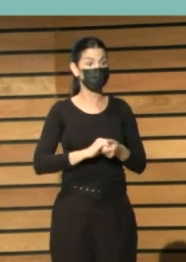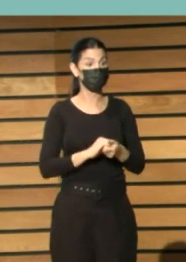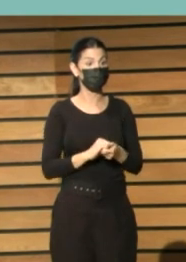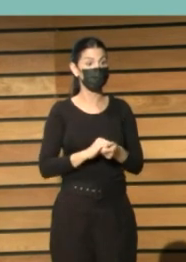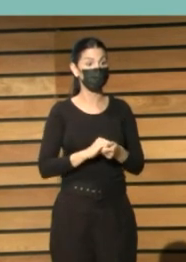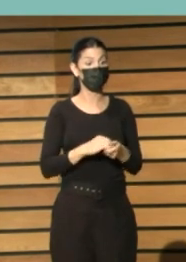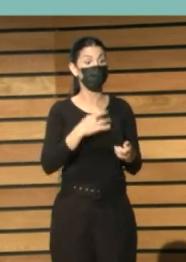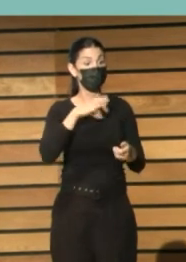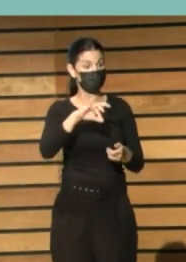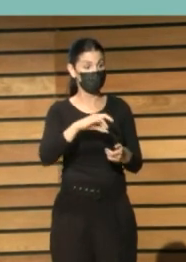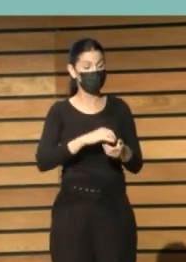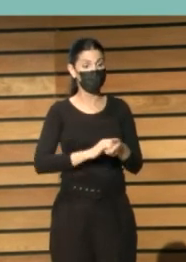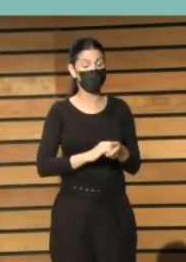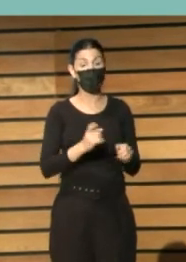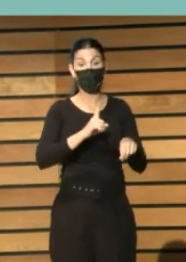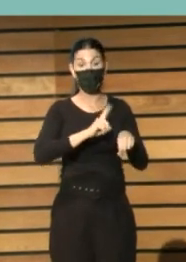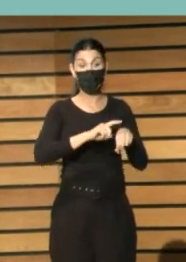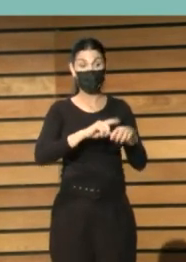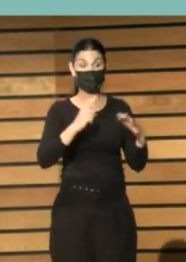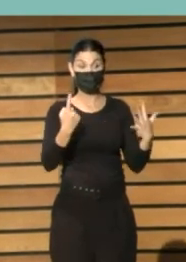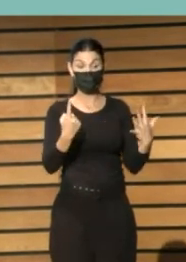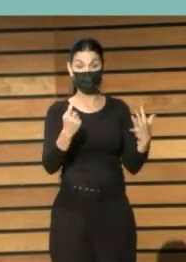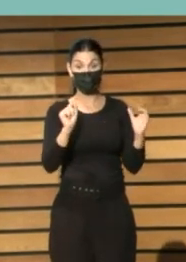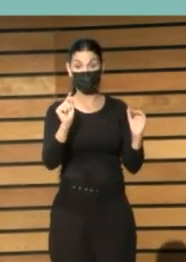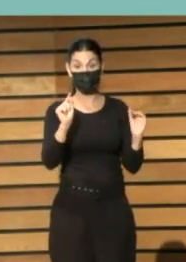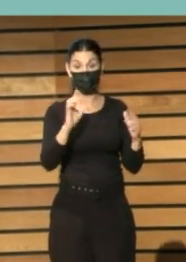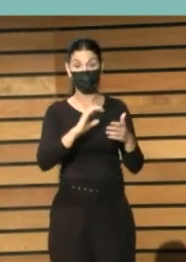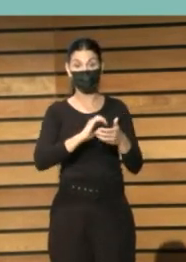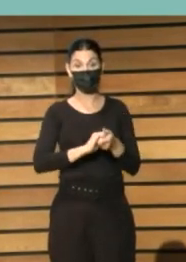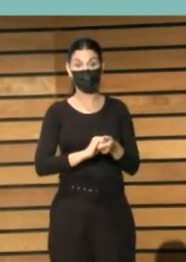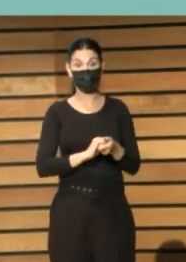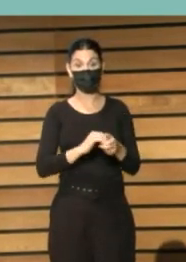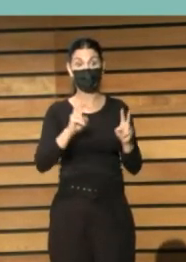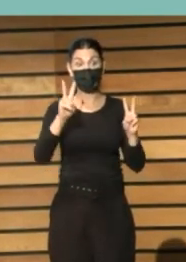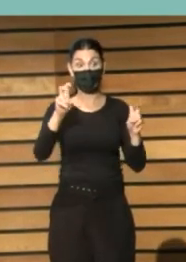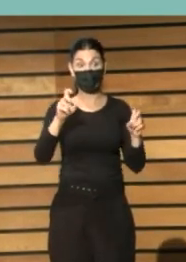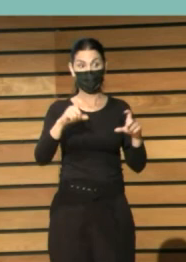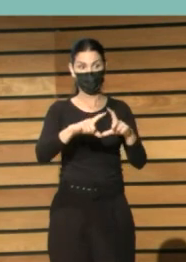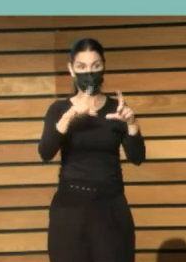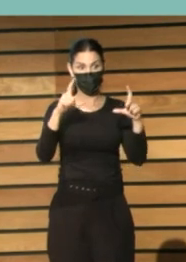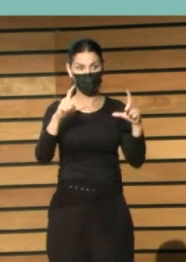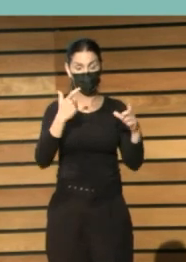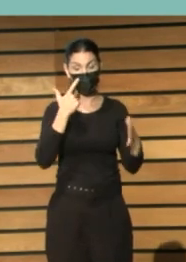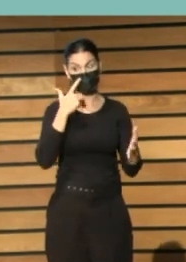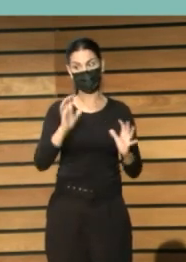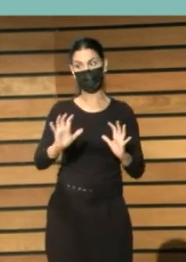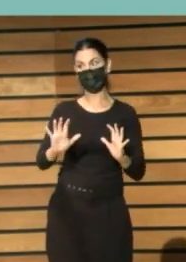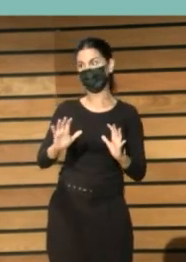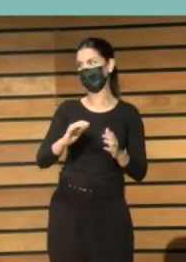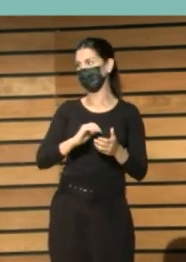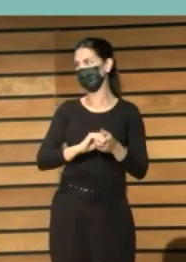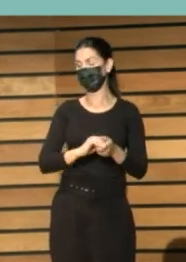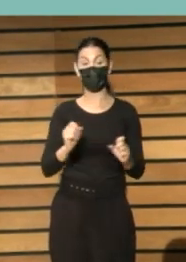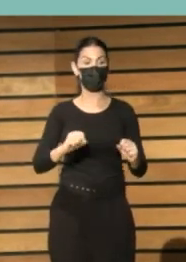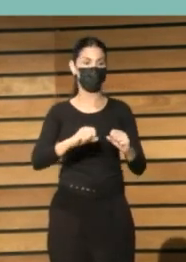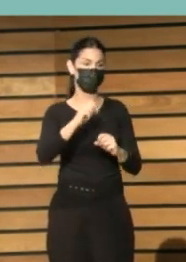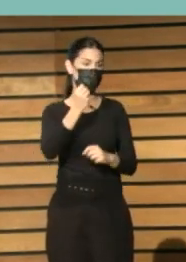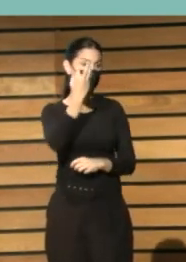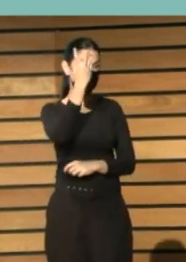quedan seis minutos es verdad que el reloj impresiona no, eso tiene los números grandes